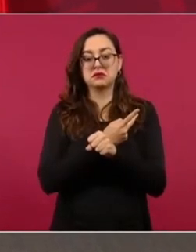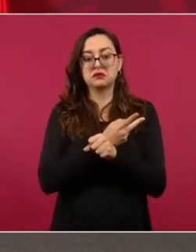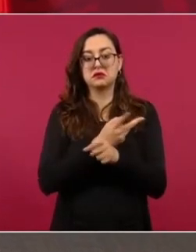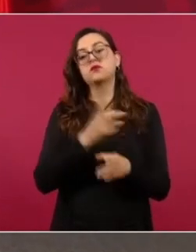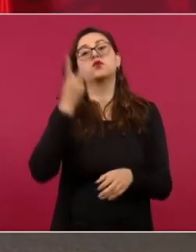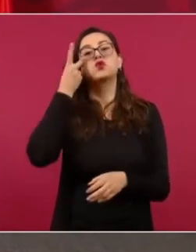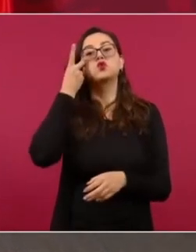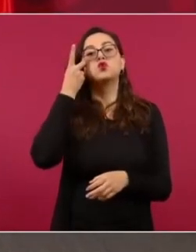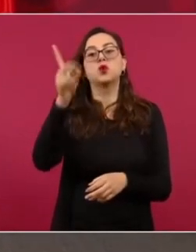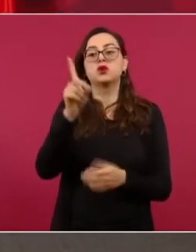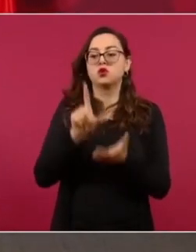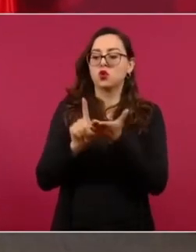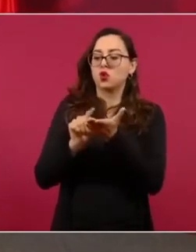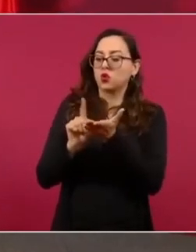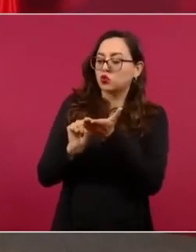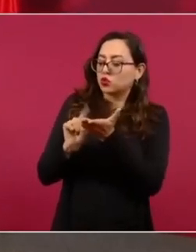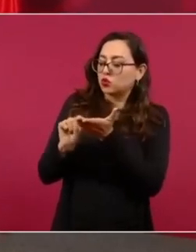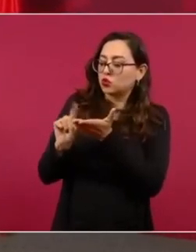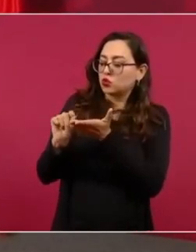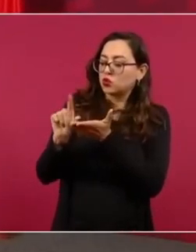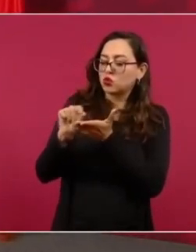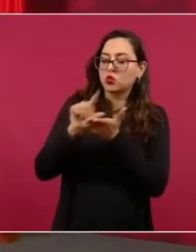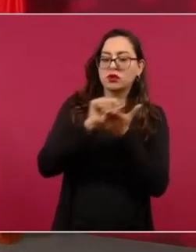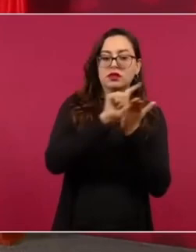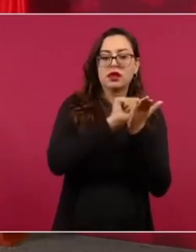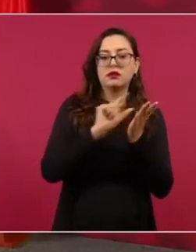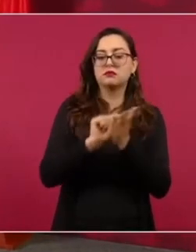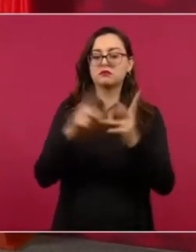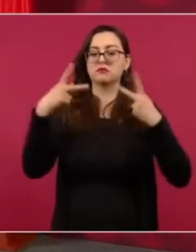encuesta, ¿no la tienes?